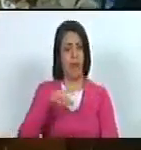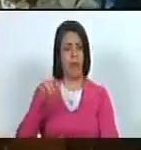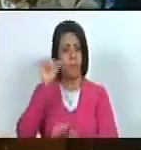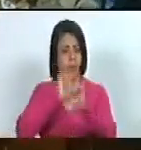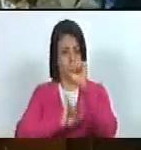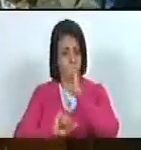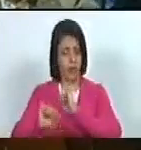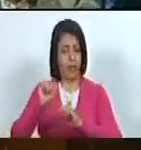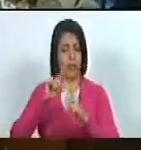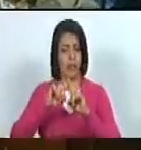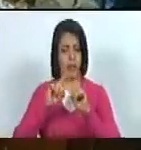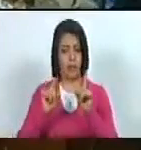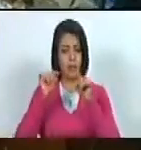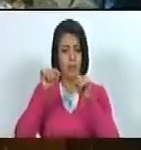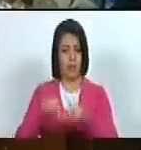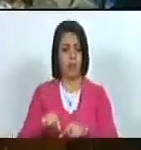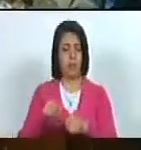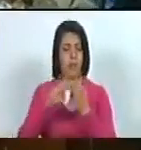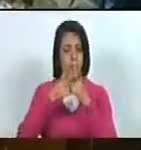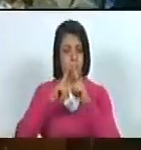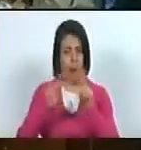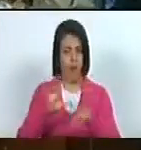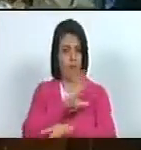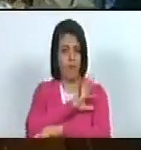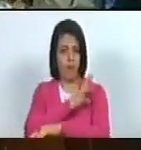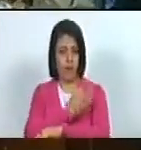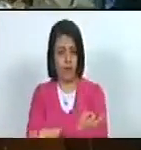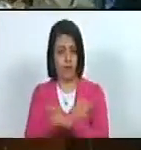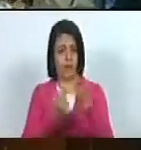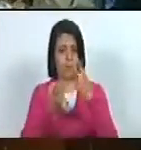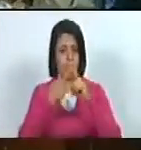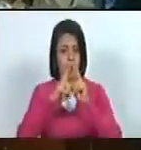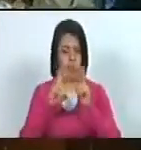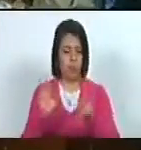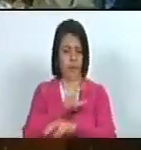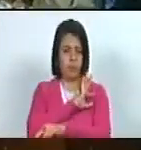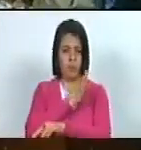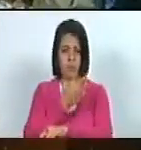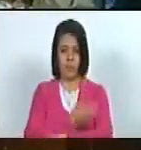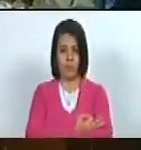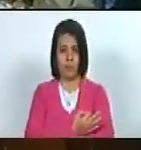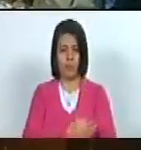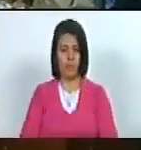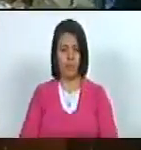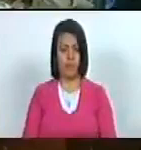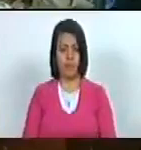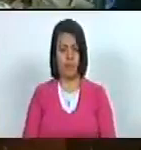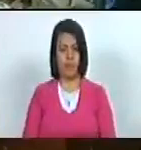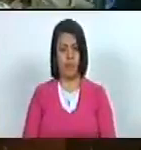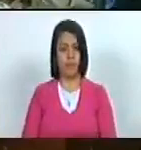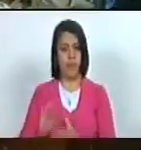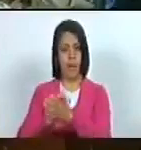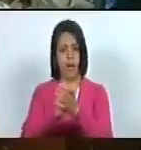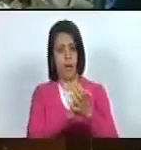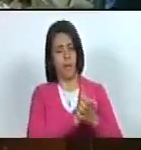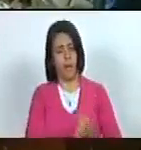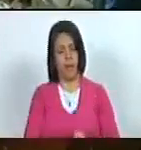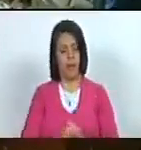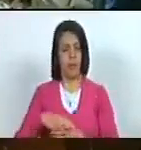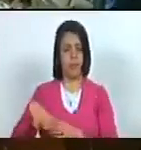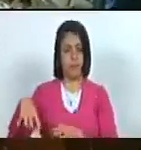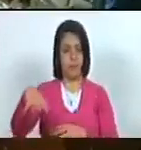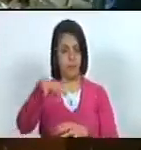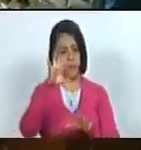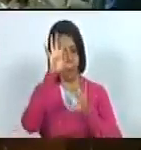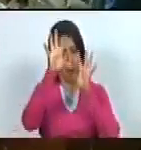la defensa de la paz el fortalecimiento de la paz el fortalecimiento de las amistades en los estados